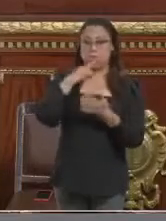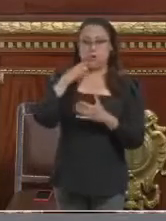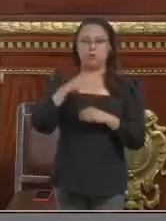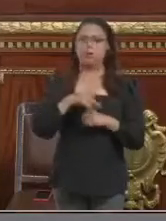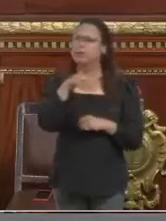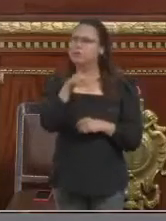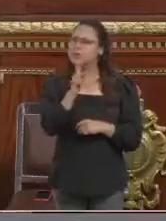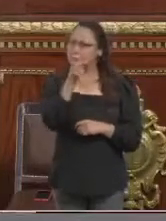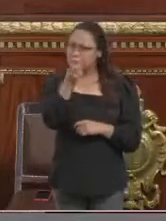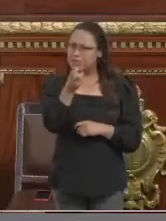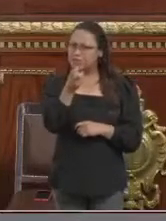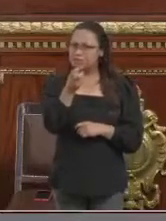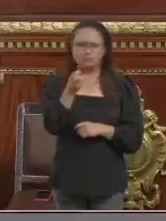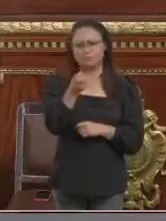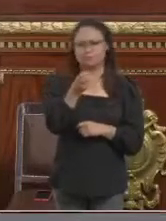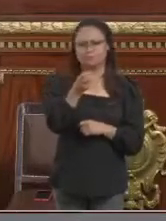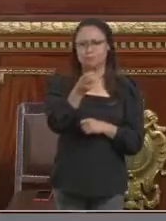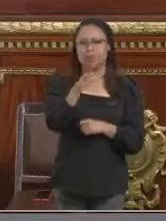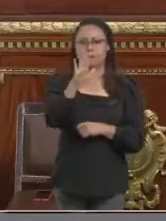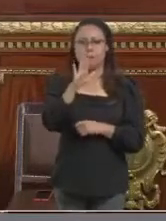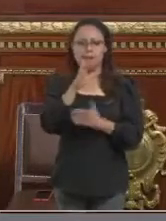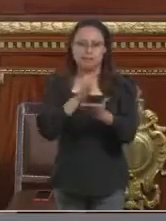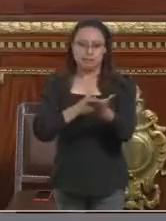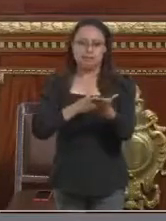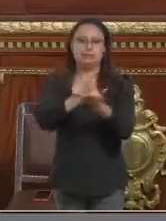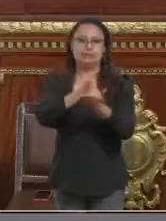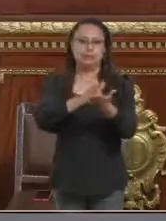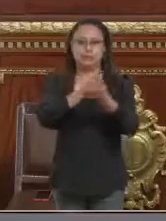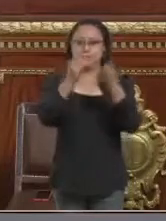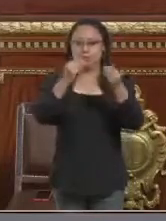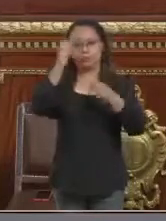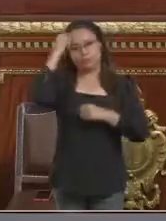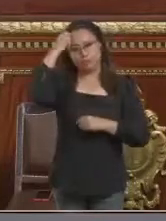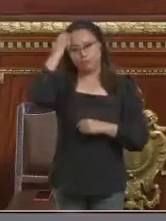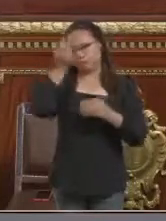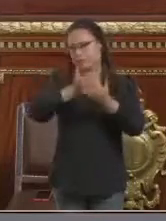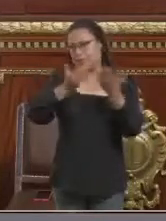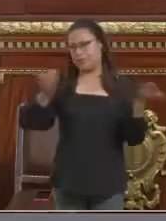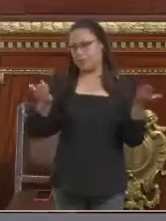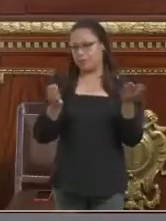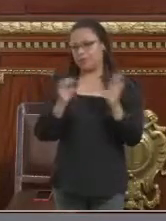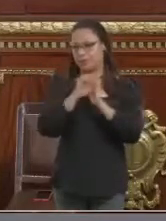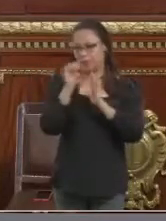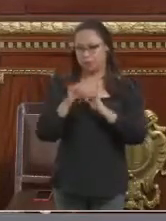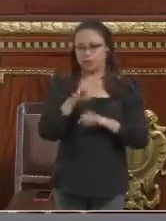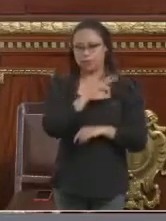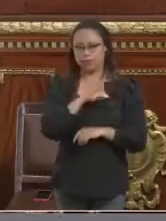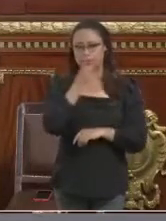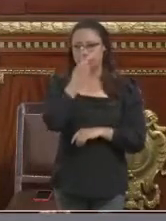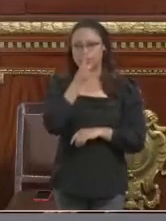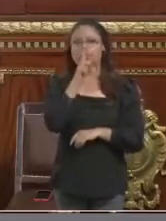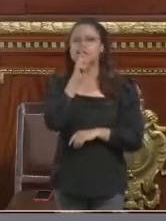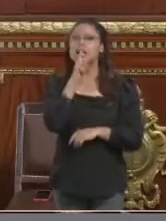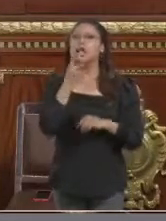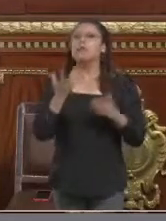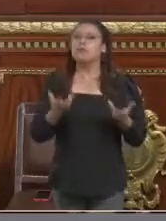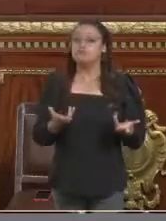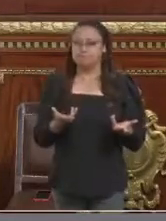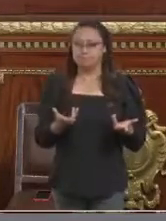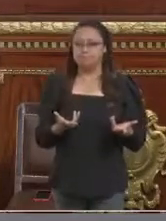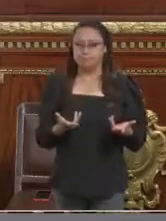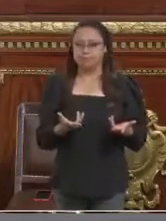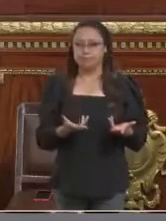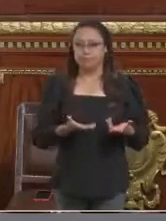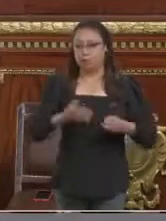es inaccesible un montón de servicios. Ni qué decir del agua, de cómo ha ido aumentando la